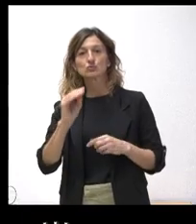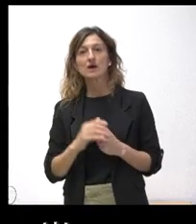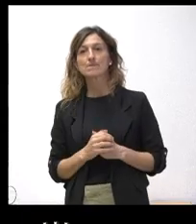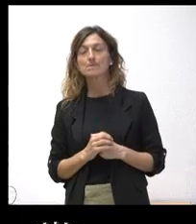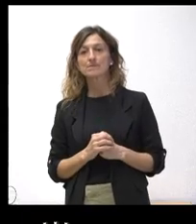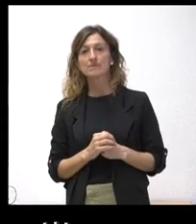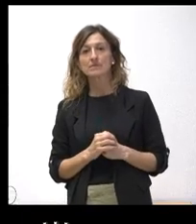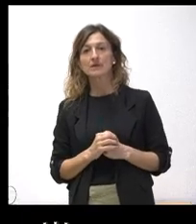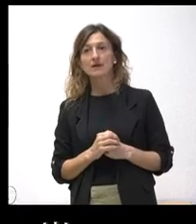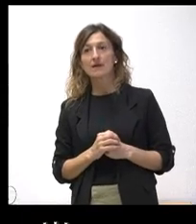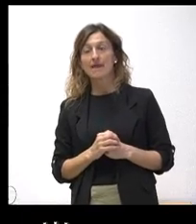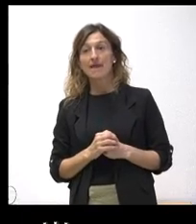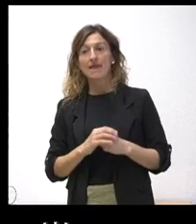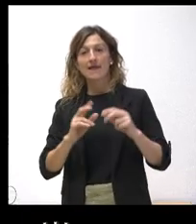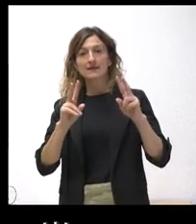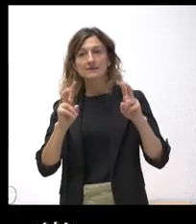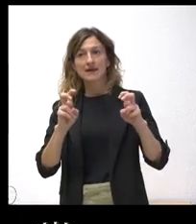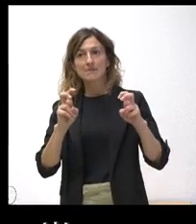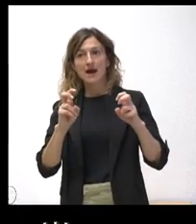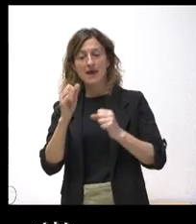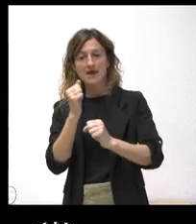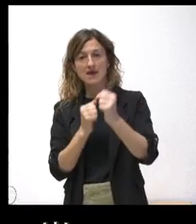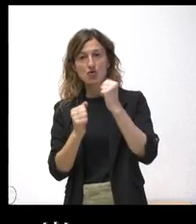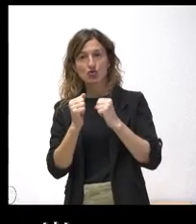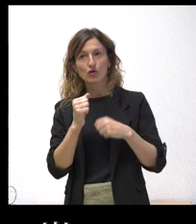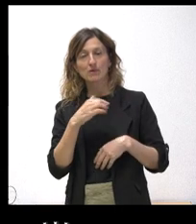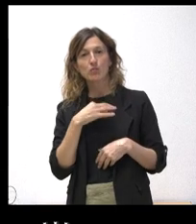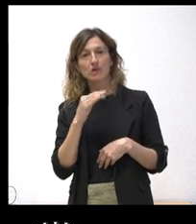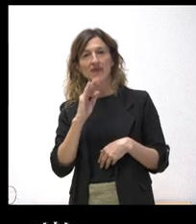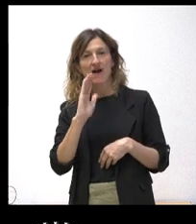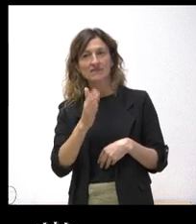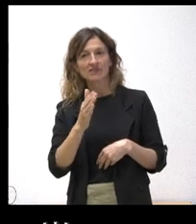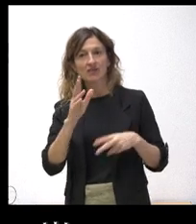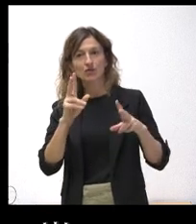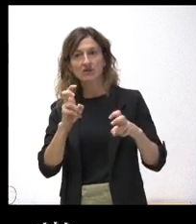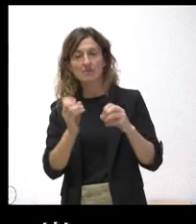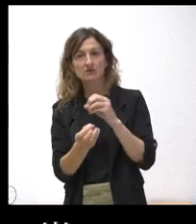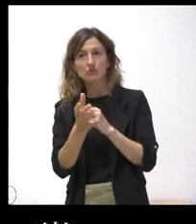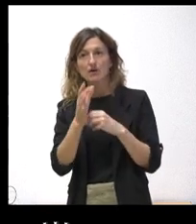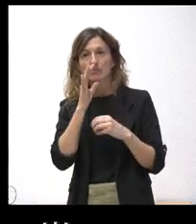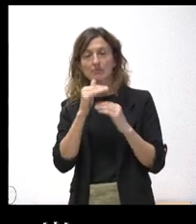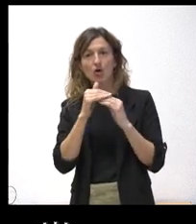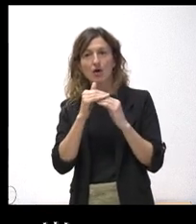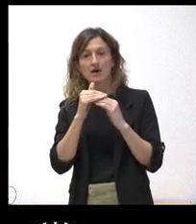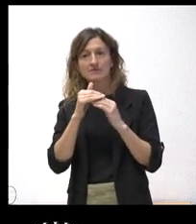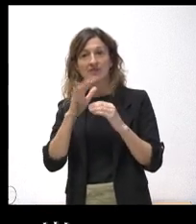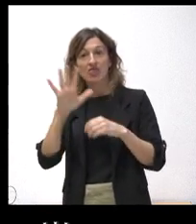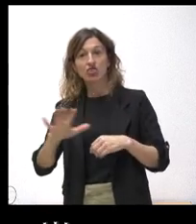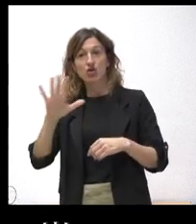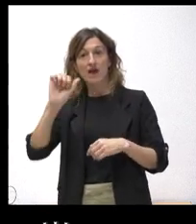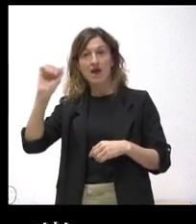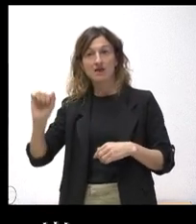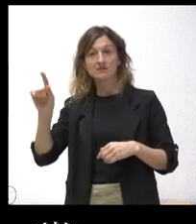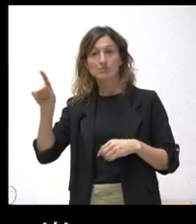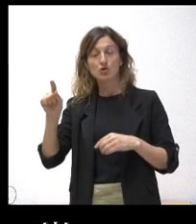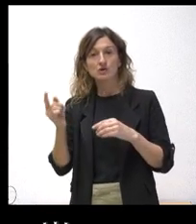temen que el escenario macroeconómico que nos ha presentado pueda haberse afectado por factores emergentes, como hay inestabilidad en Oriente próximo por las